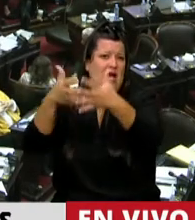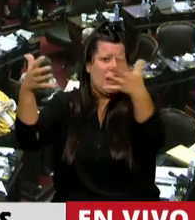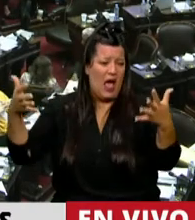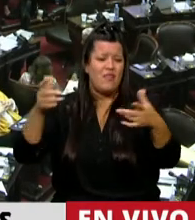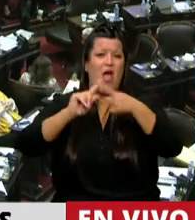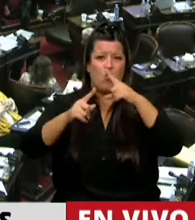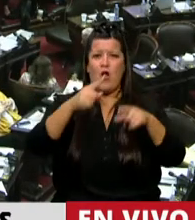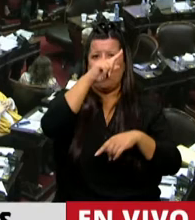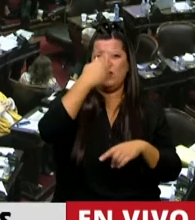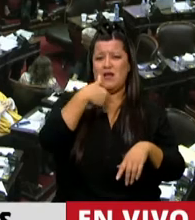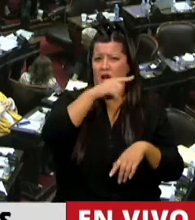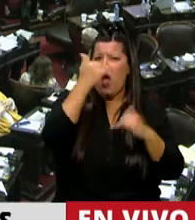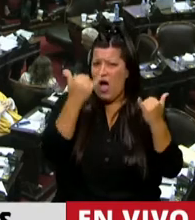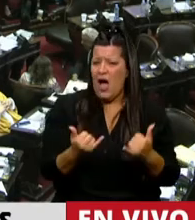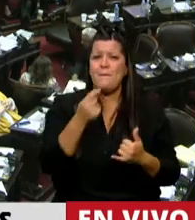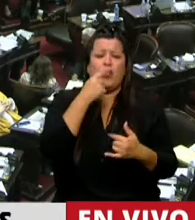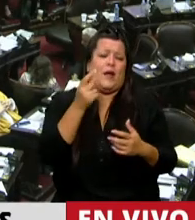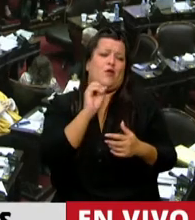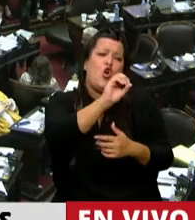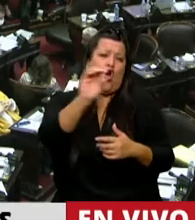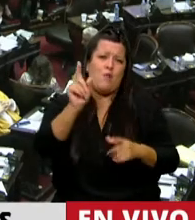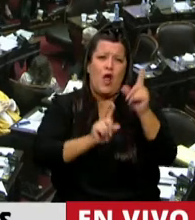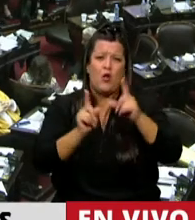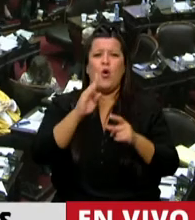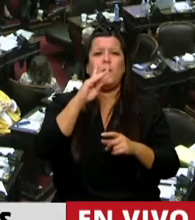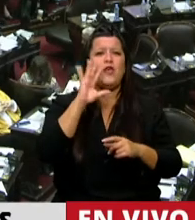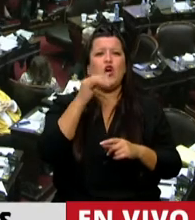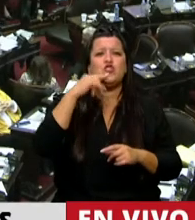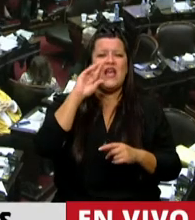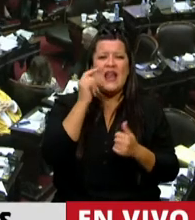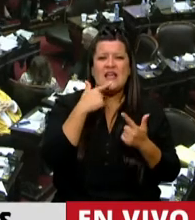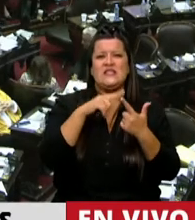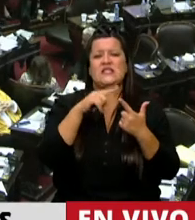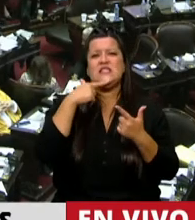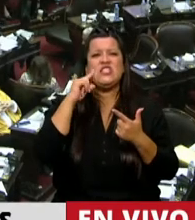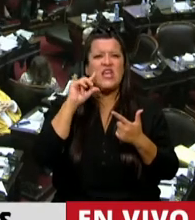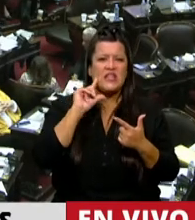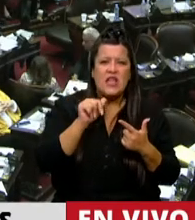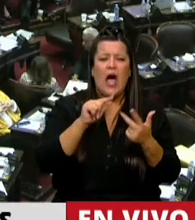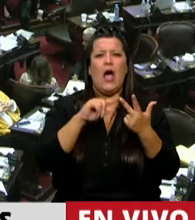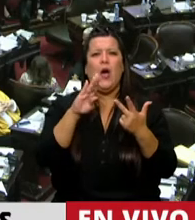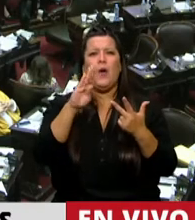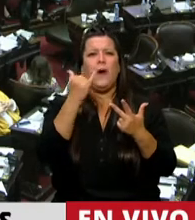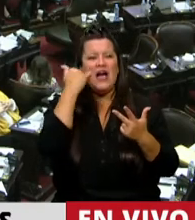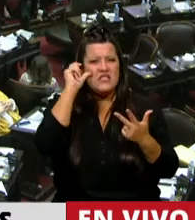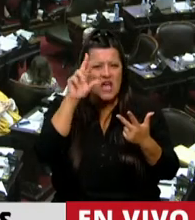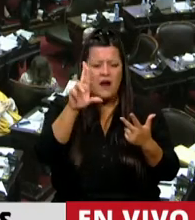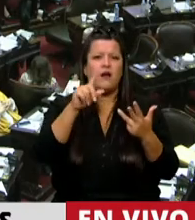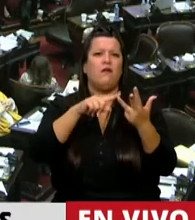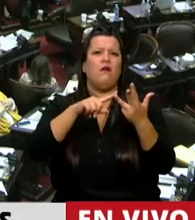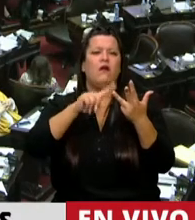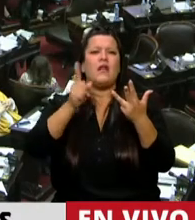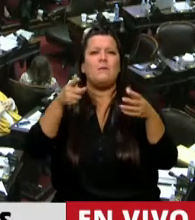por ejemplo, nombro algunas, Bioseres, Inchenta, Bayer, Glaxo, o el